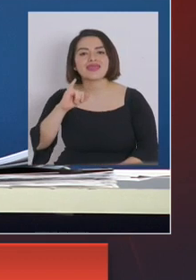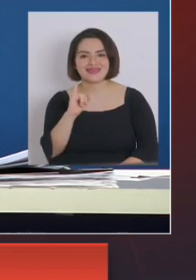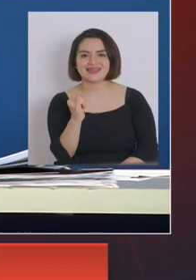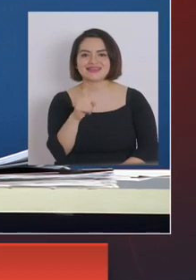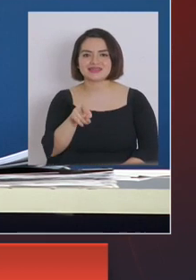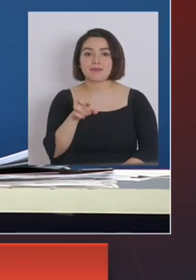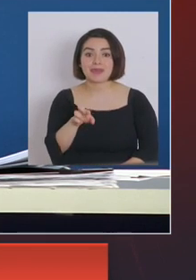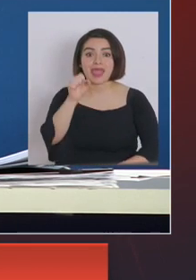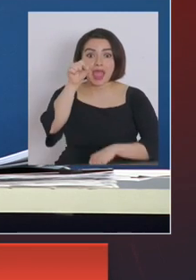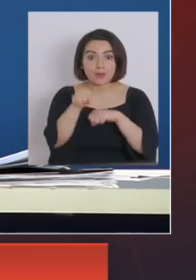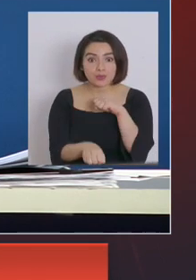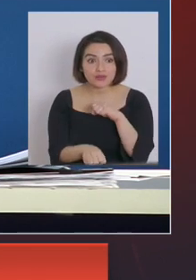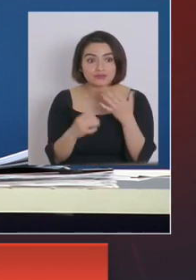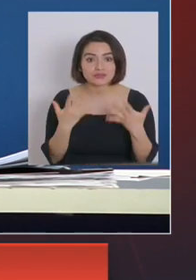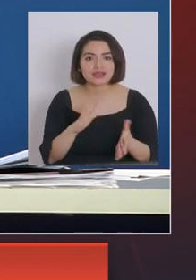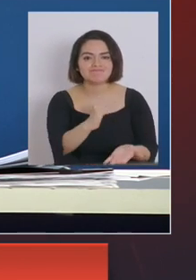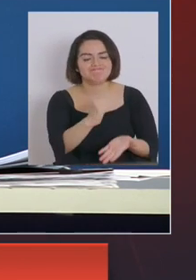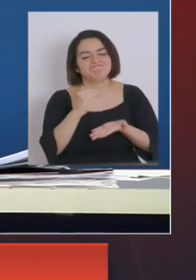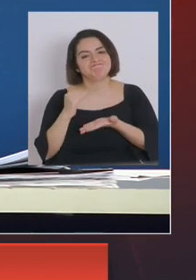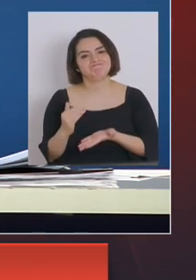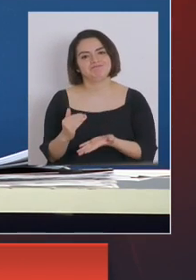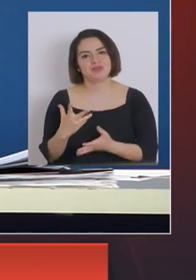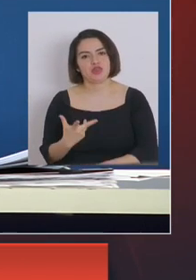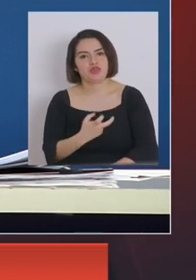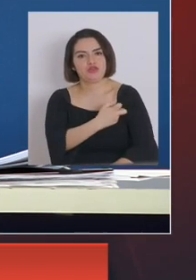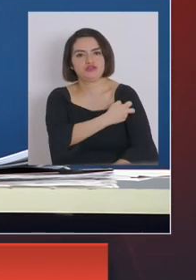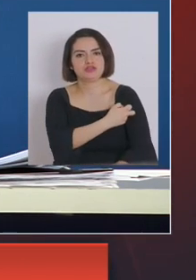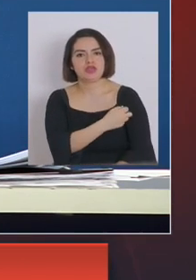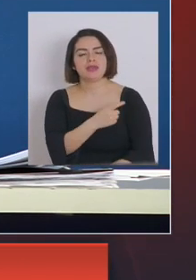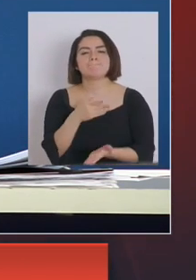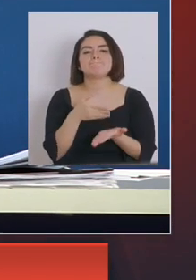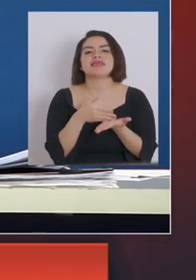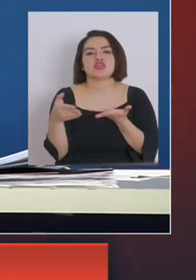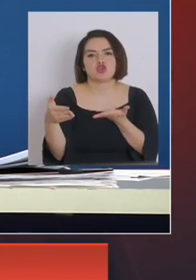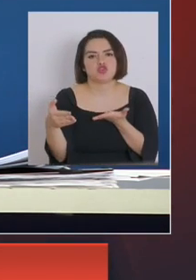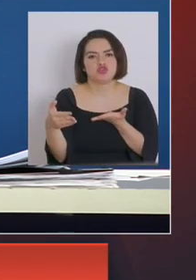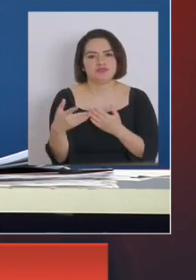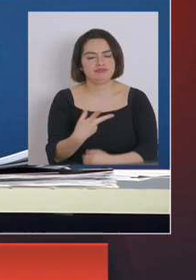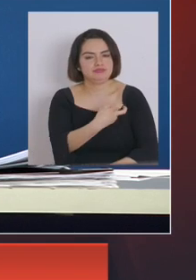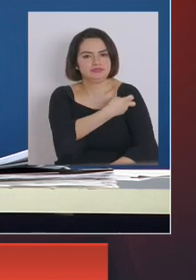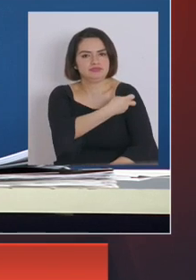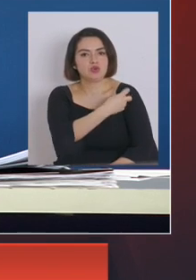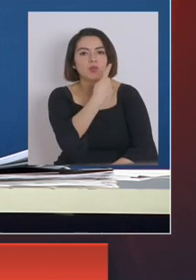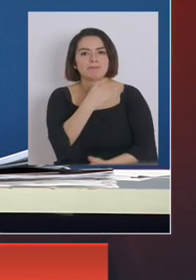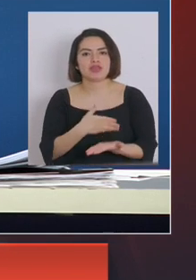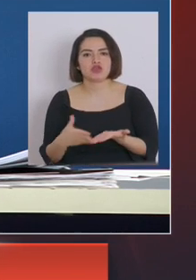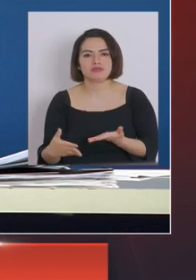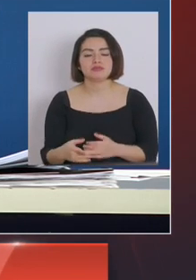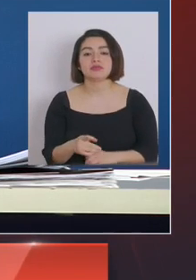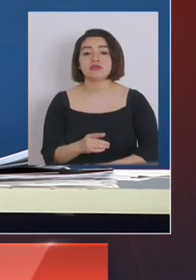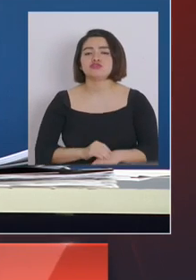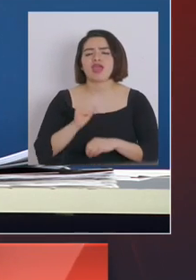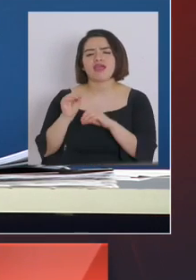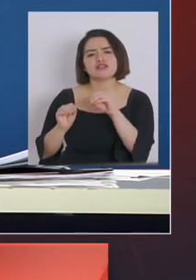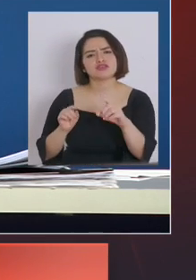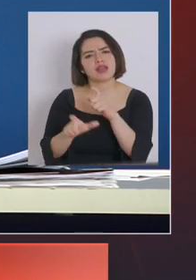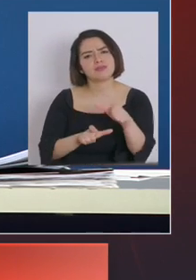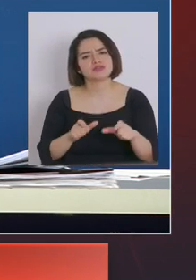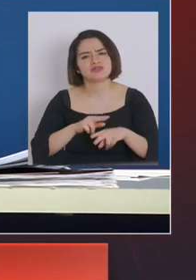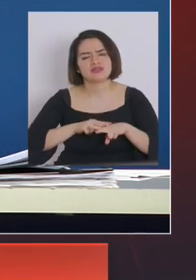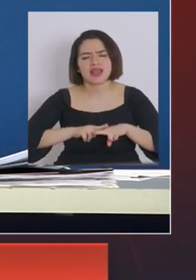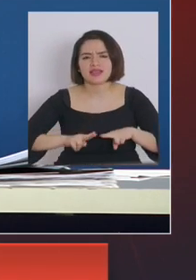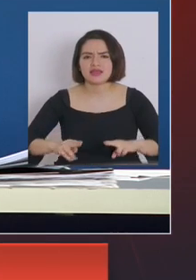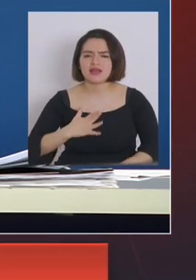ISP lo apruebe en una dosis que supera el millón de unidades por lo tanto yo llamo a la población a estar tranquila con